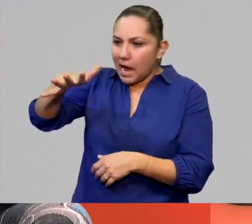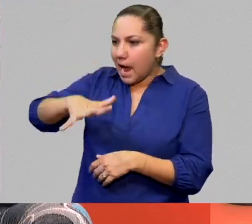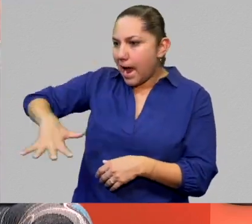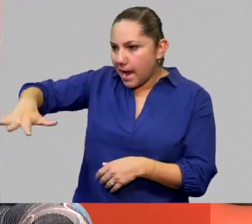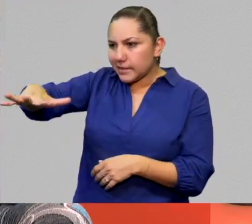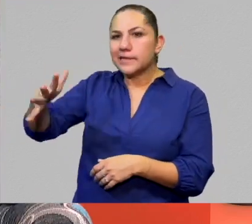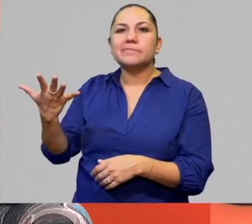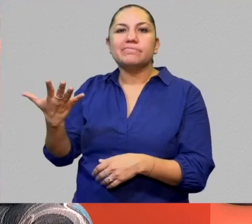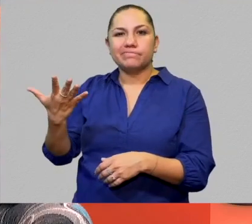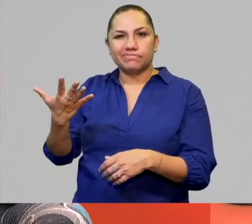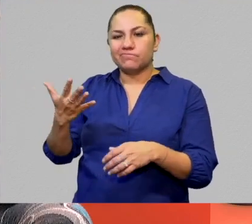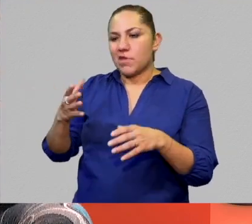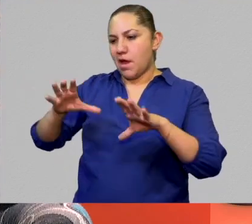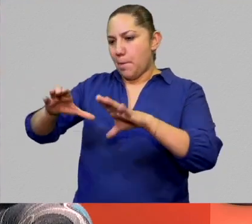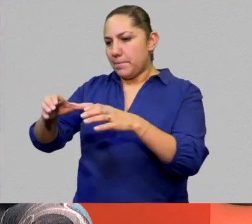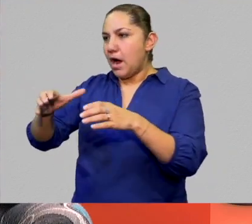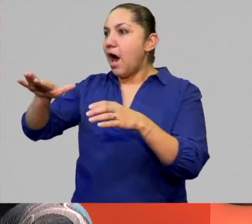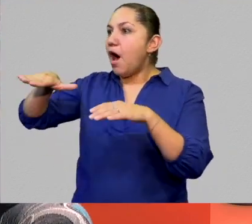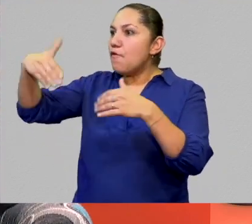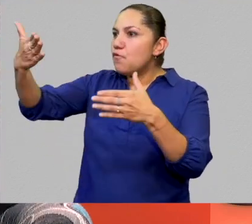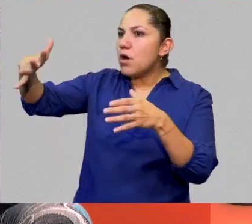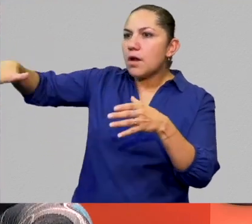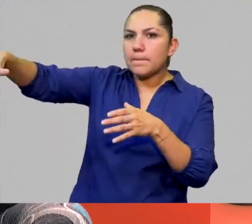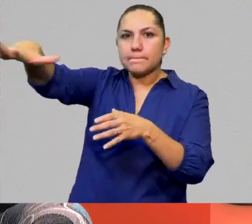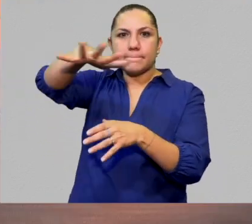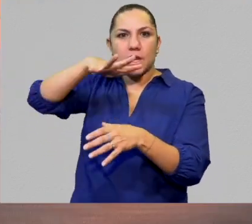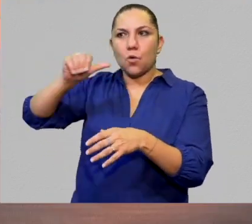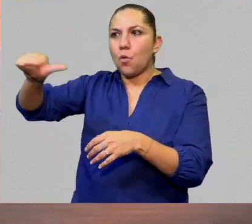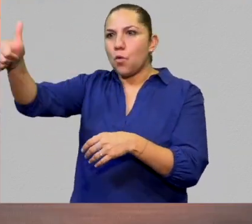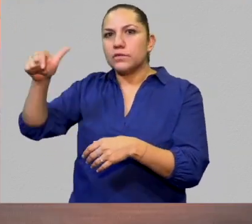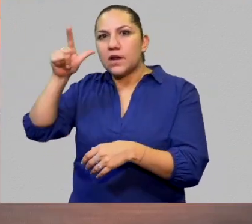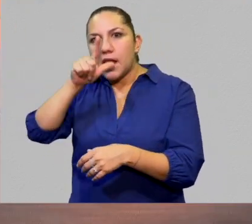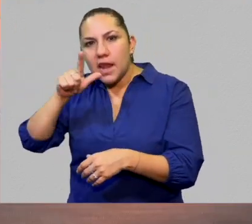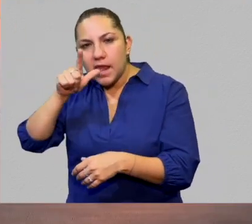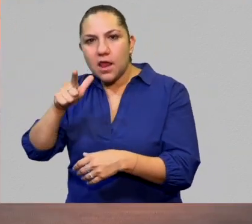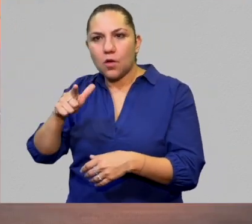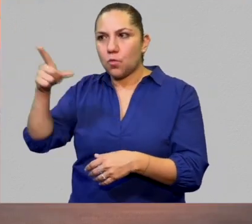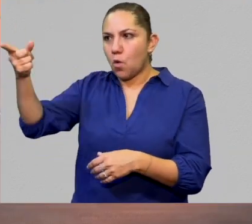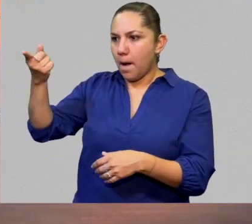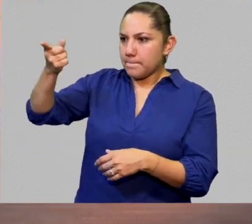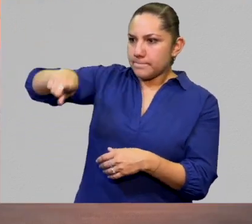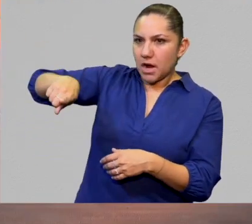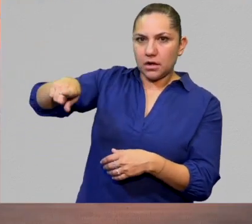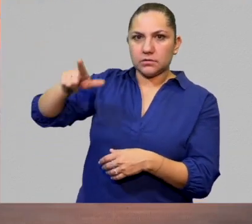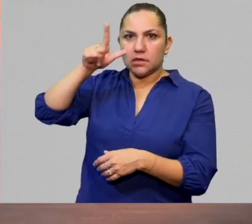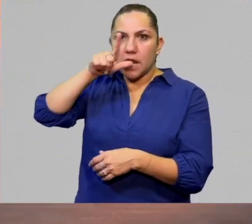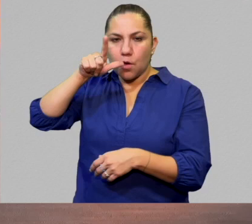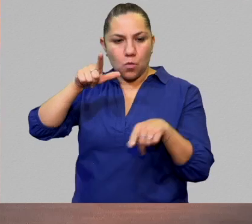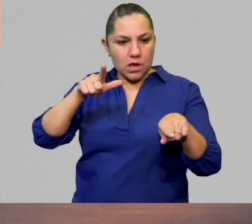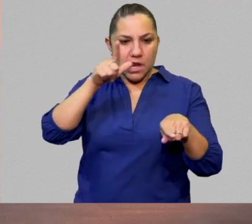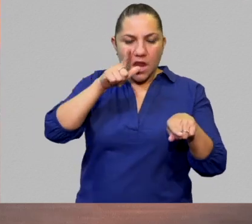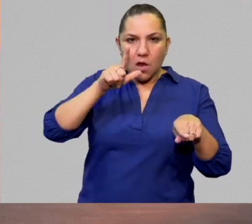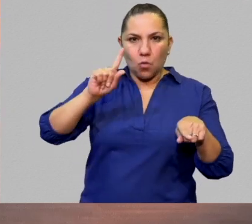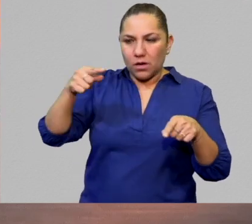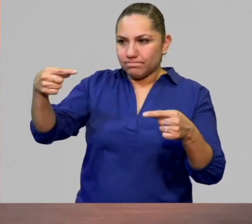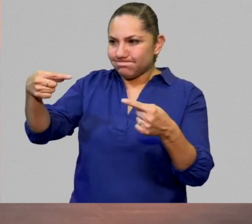político, dentro de contexto cultural, de dominación y de hegemonía y de contrastes con otras lenguas.